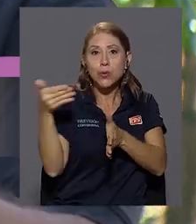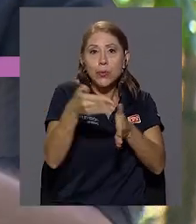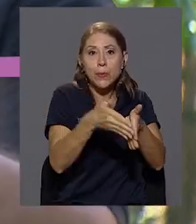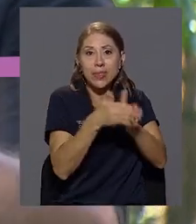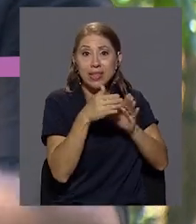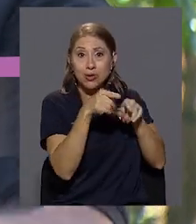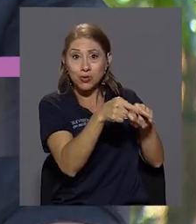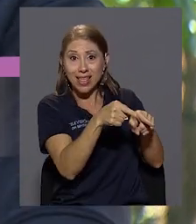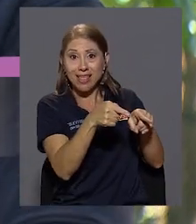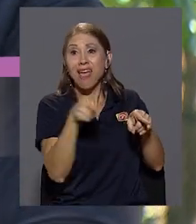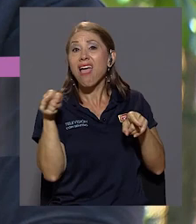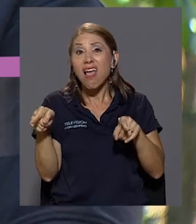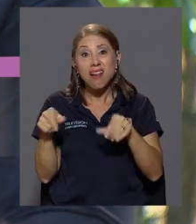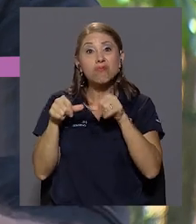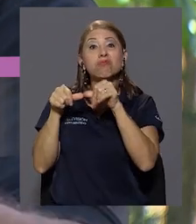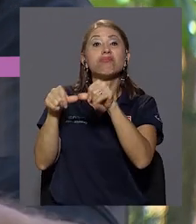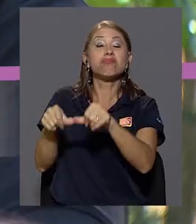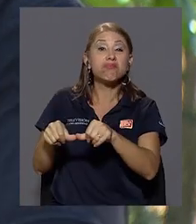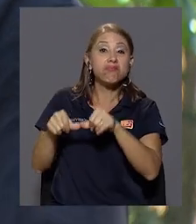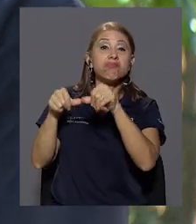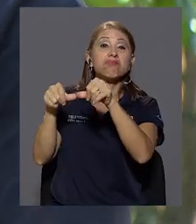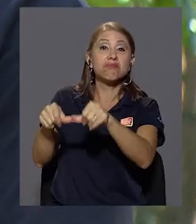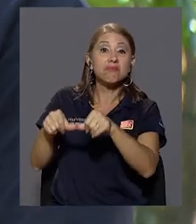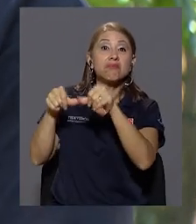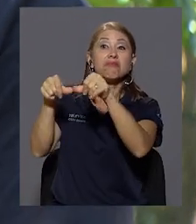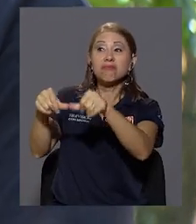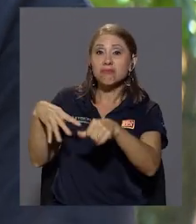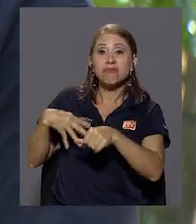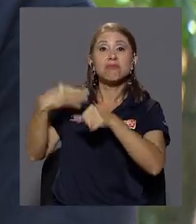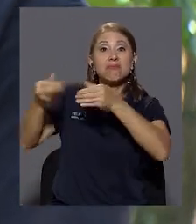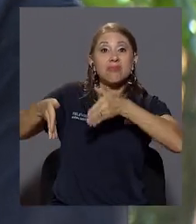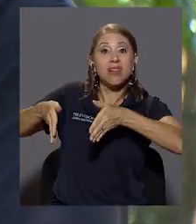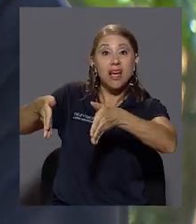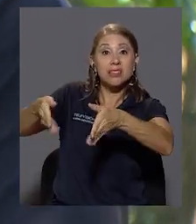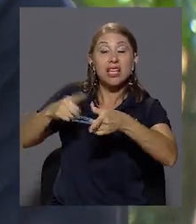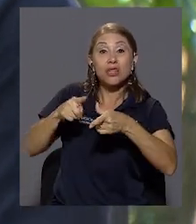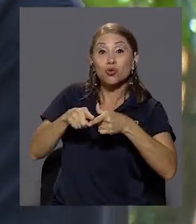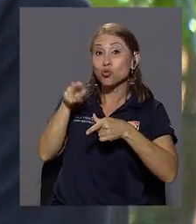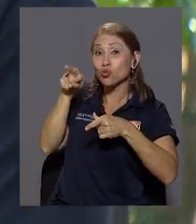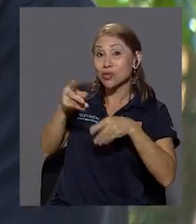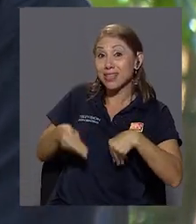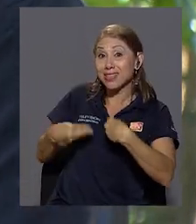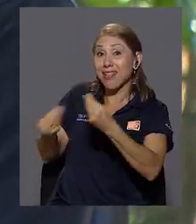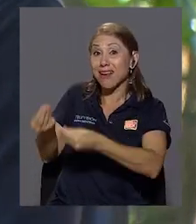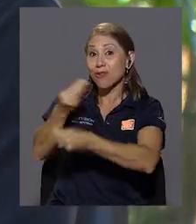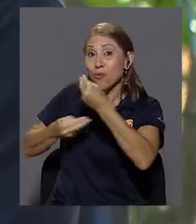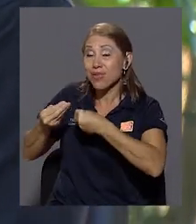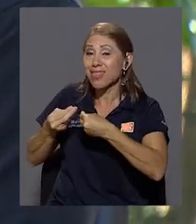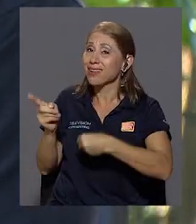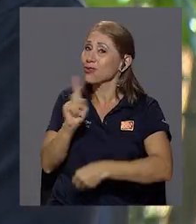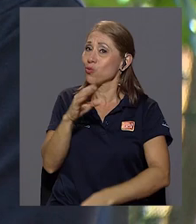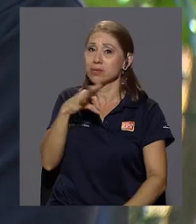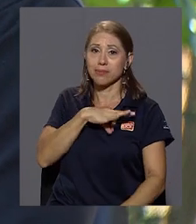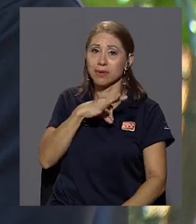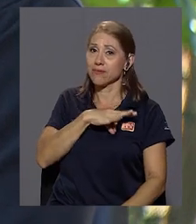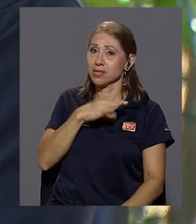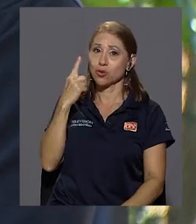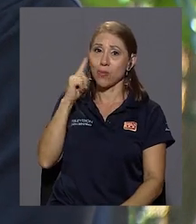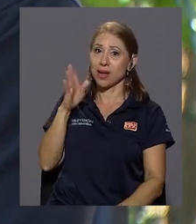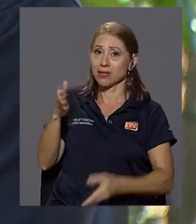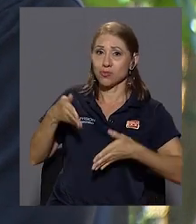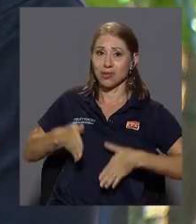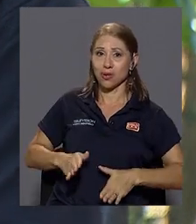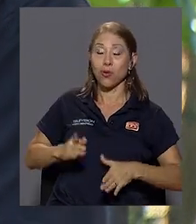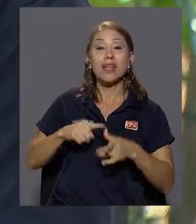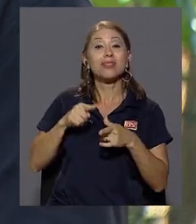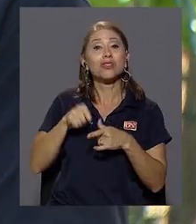él seguir subsistiendo en ese sistema de calle, entonces ya ese plato de comida no es beneficio para esa